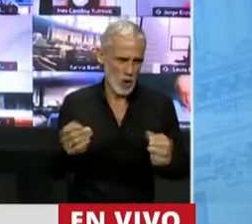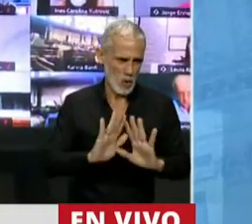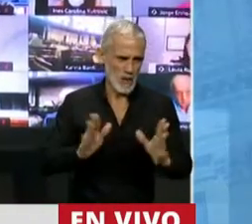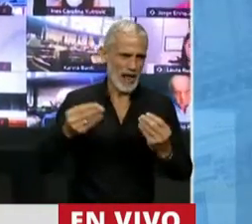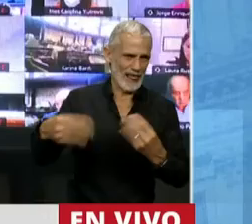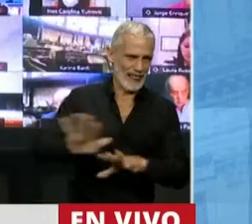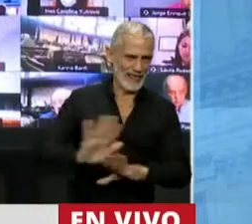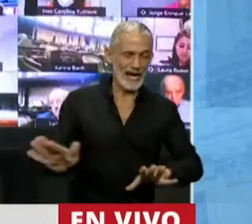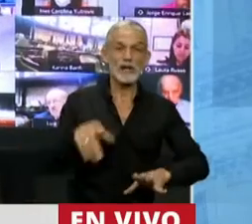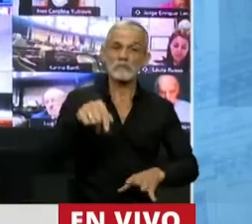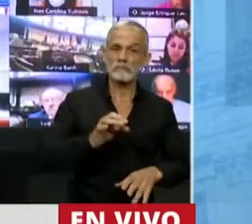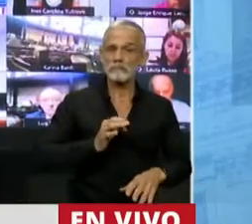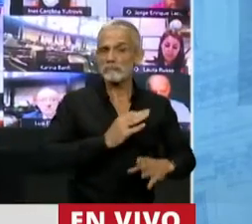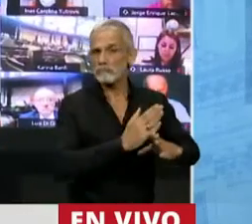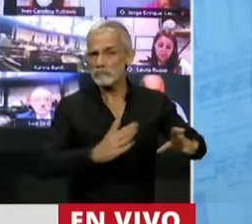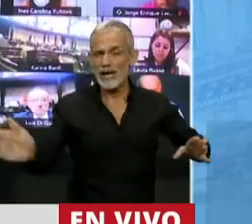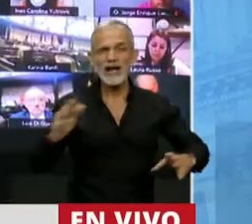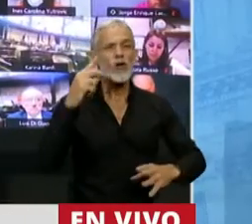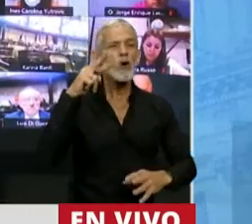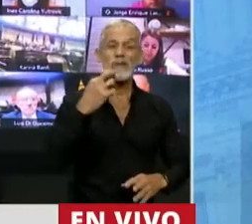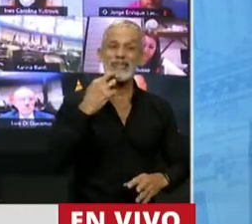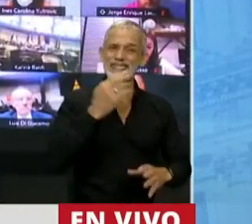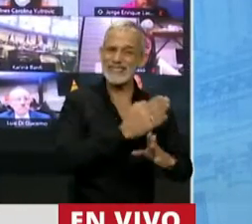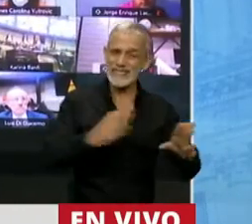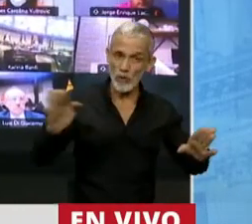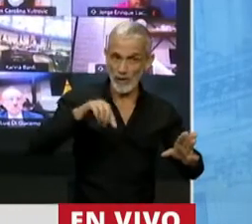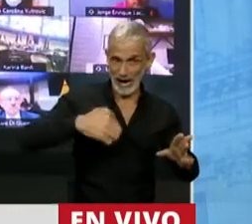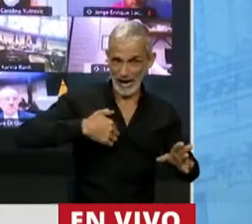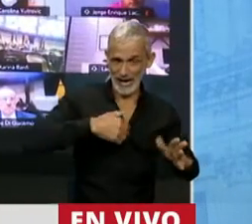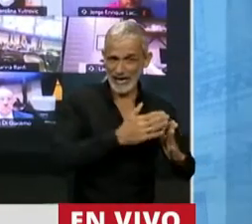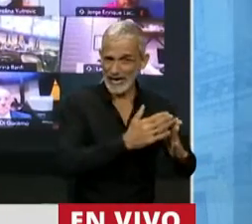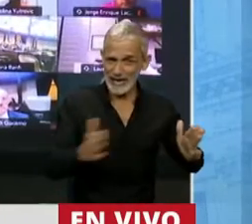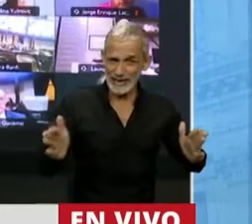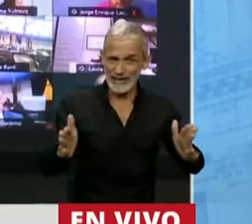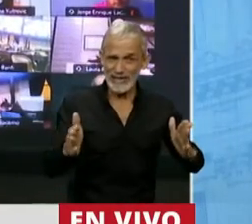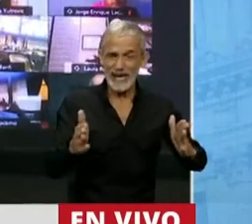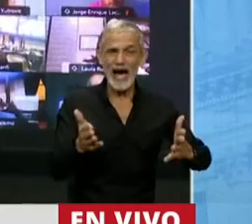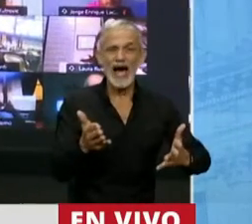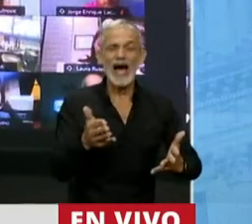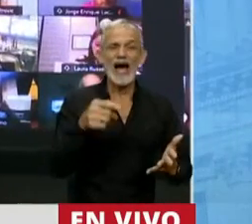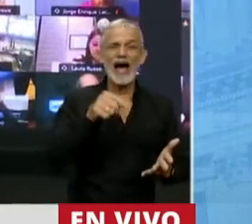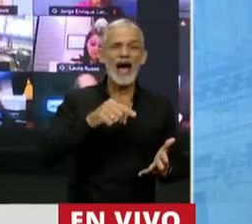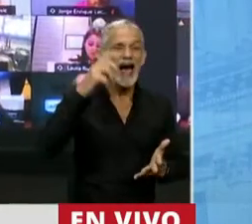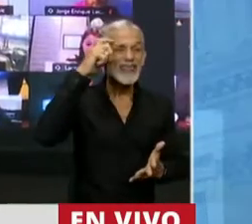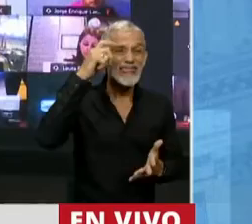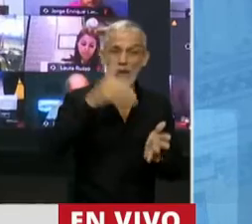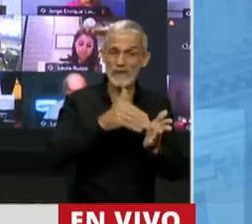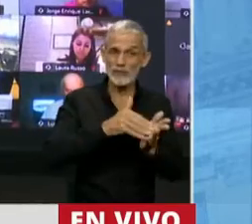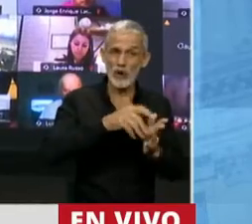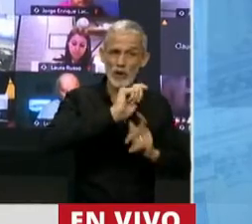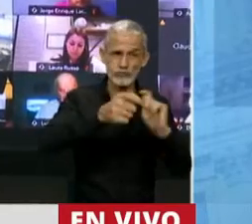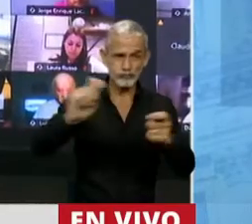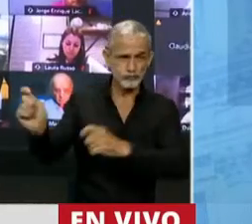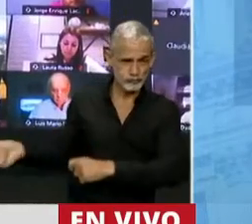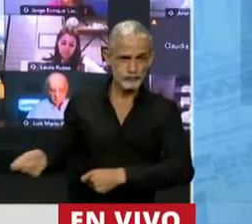Durante el año 2019, en Argentina, se distribuyeron 10 millones de